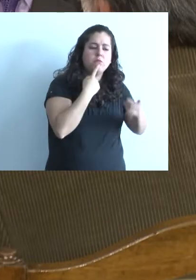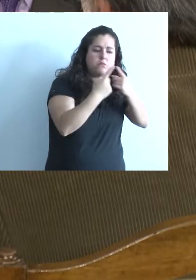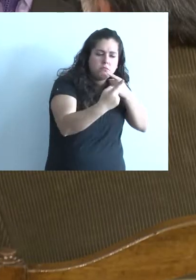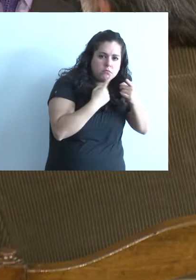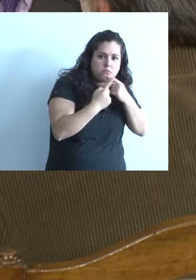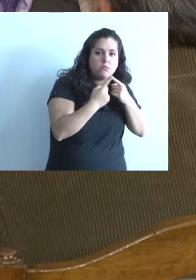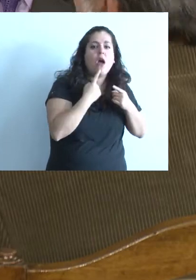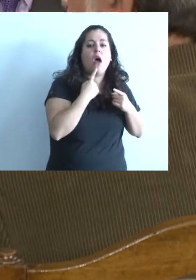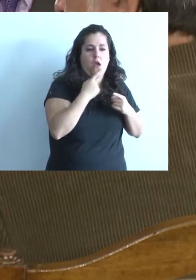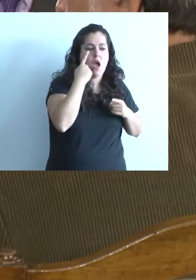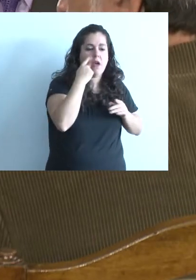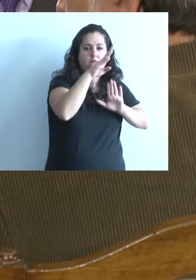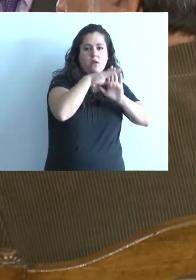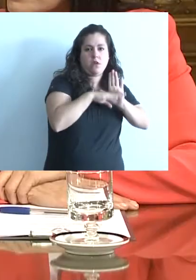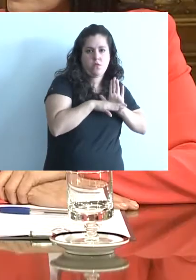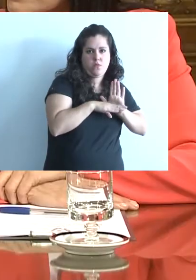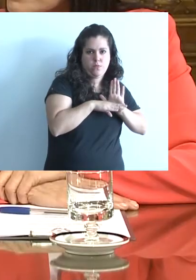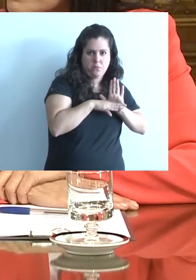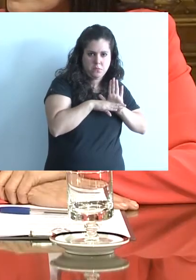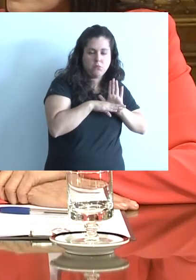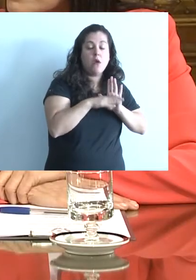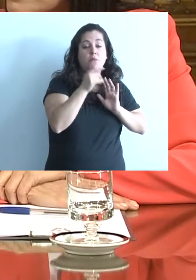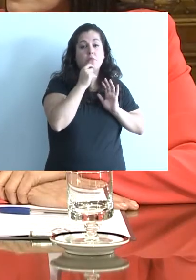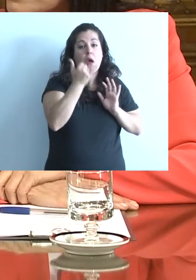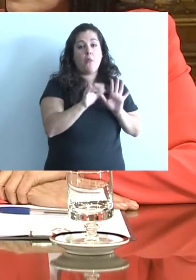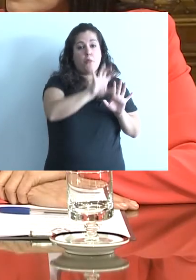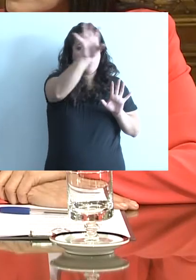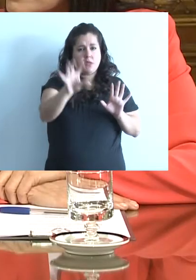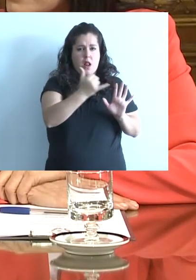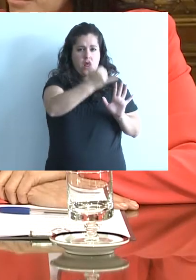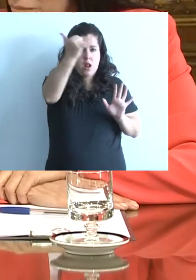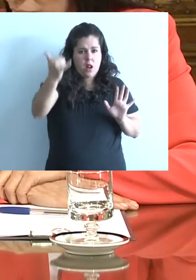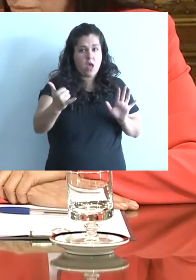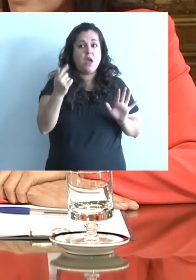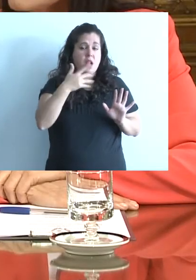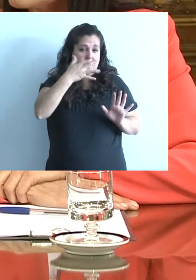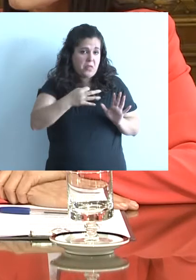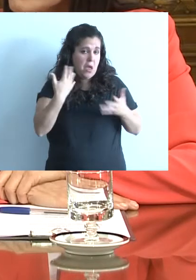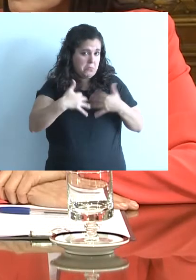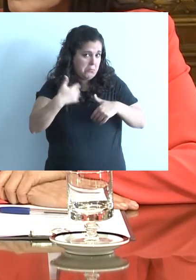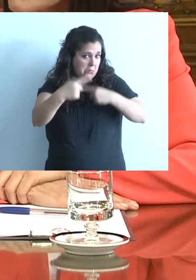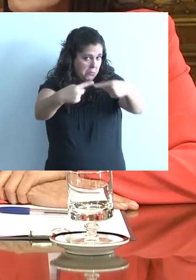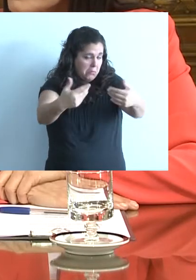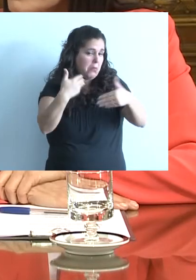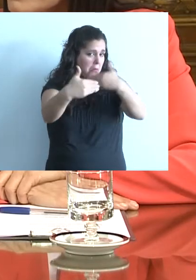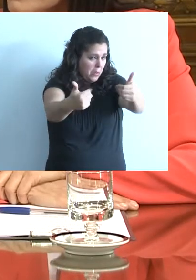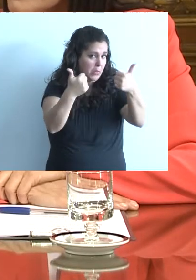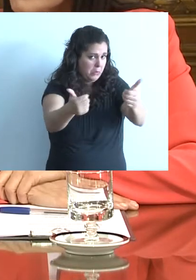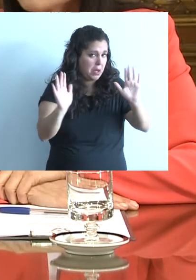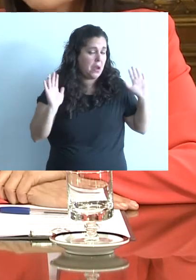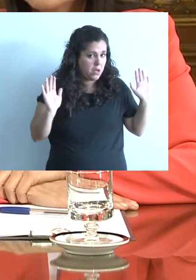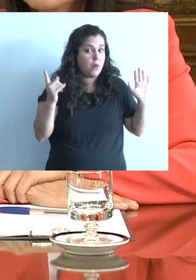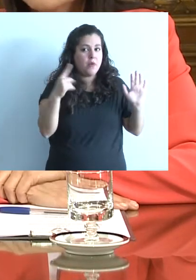estuvimos con la Cámara y le hemos dado un marco regulatorio en el orden nacional. Hay provincias que ya lo tienen y está funcionando bien.